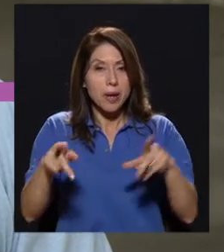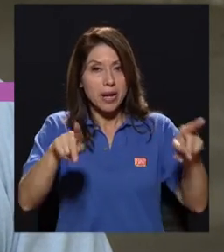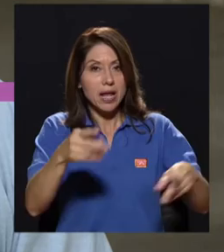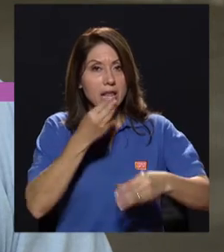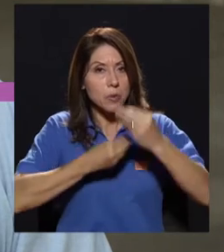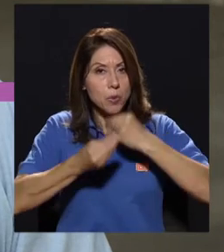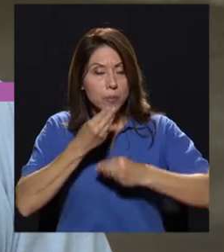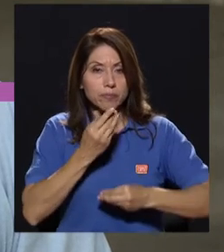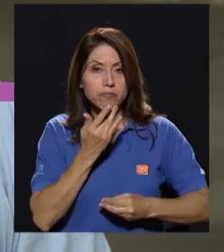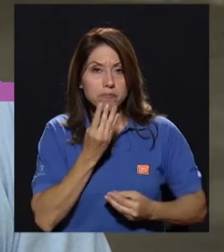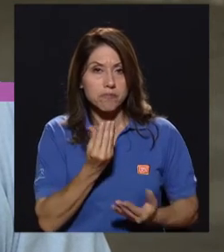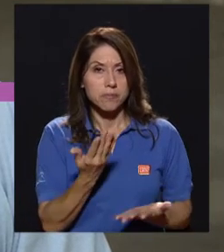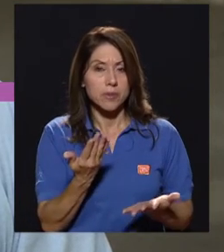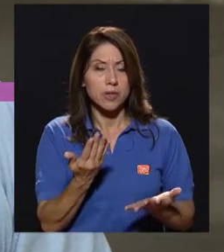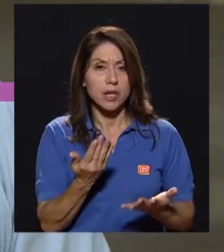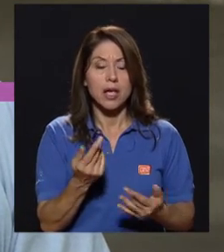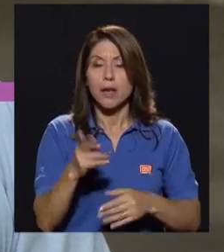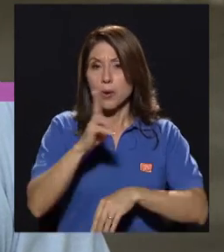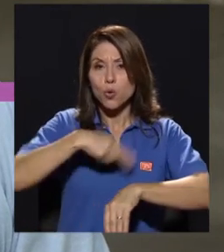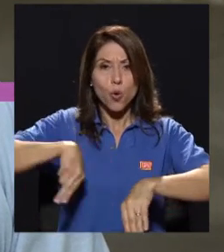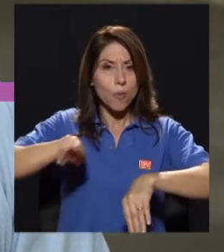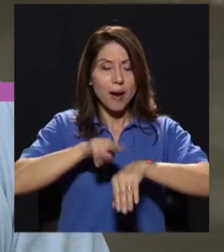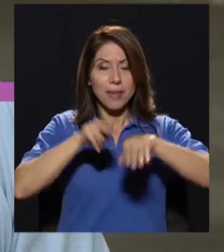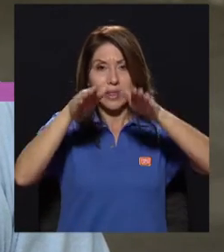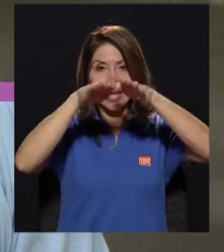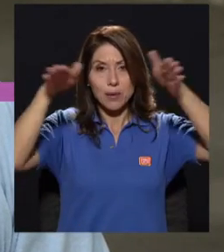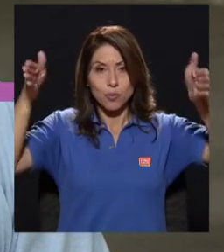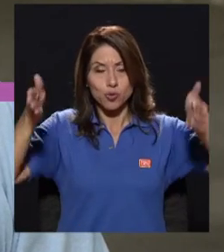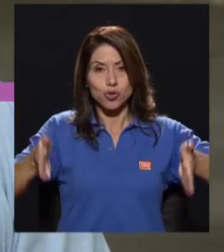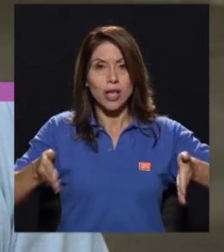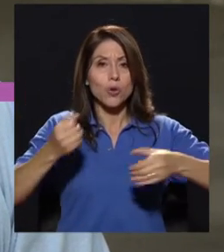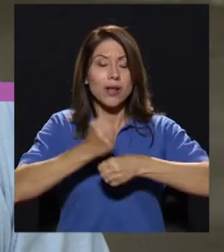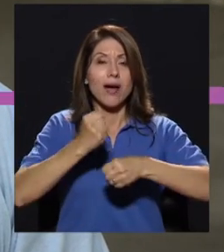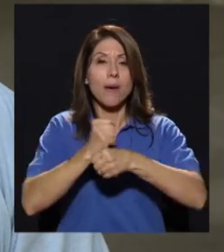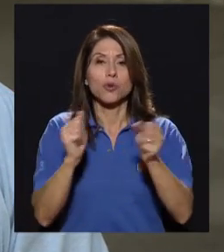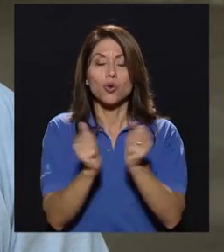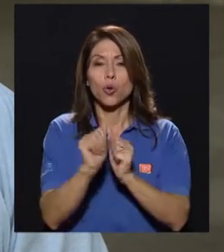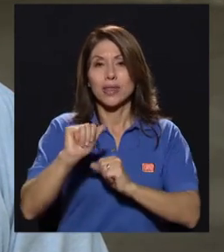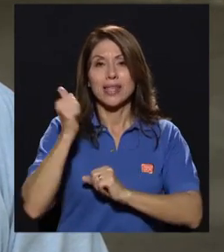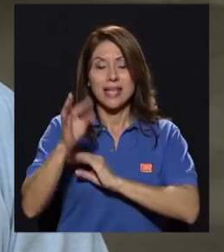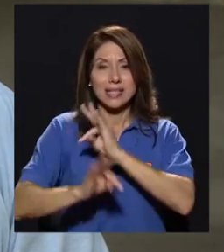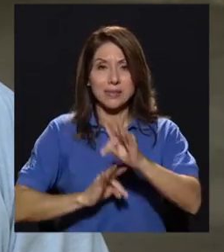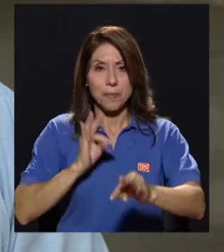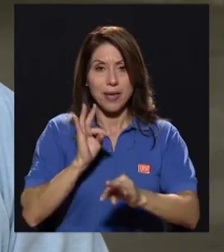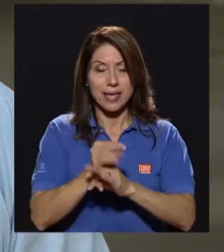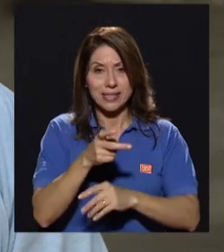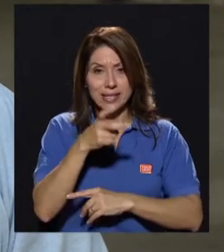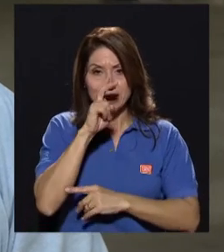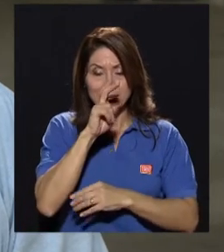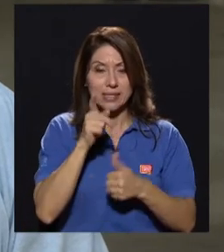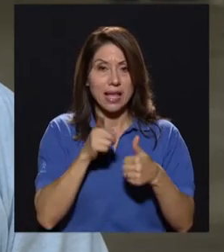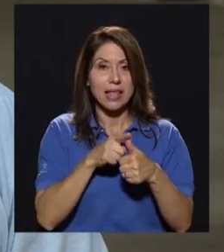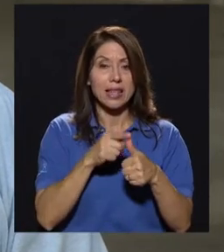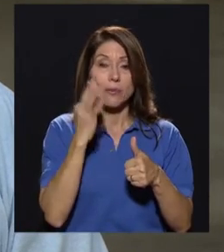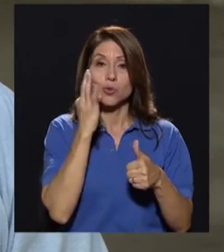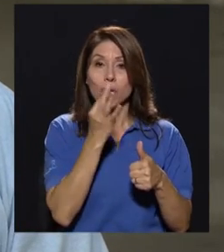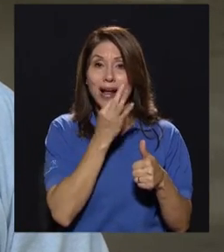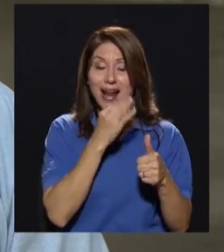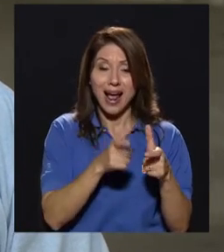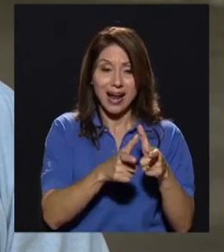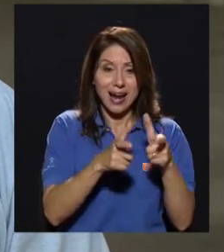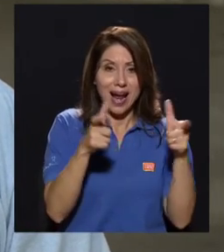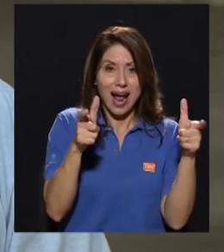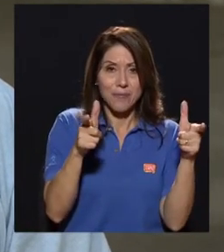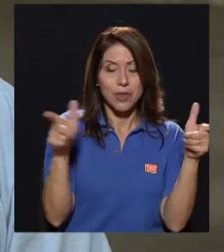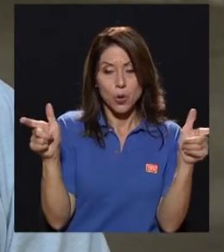normalmente en el museo son 10 especies, tenemos la granja, la minigranja de esas